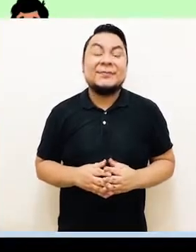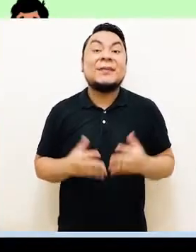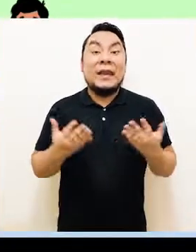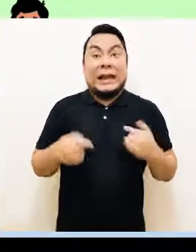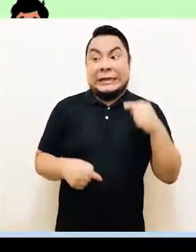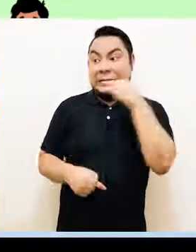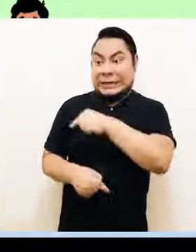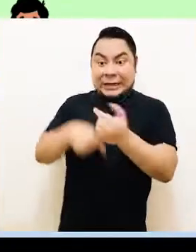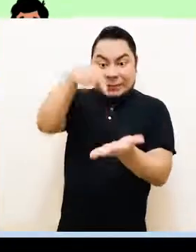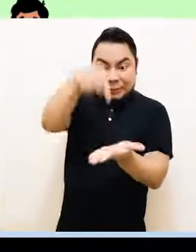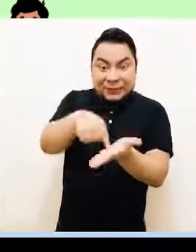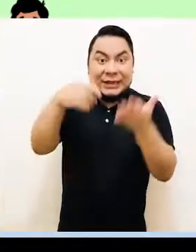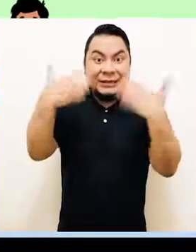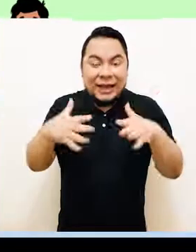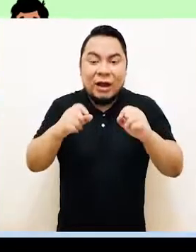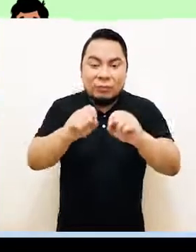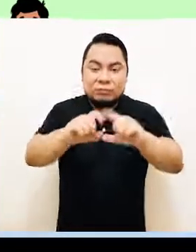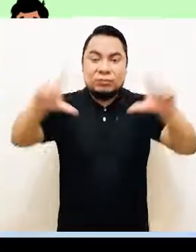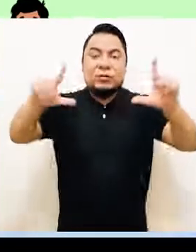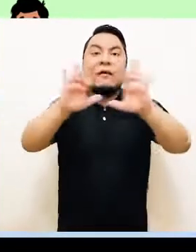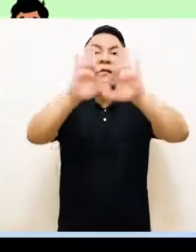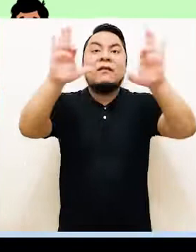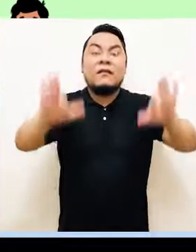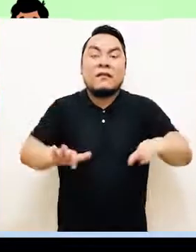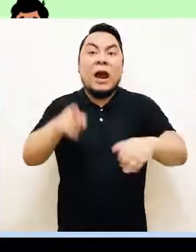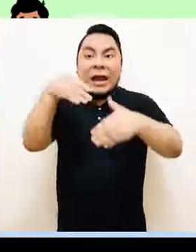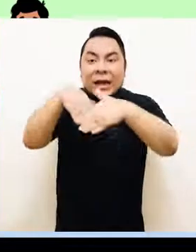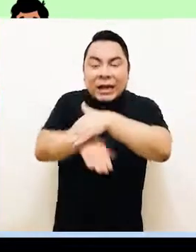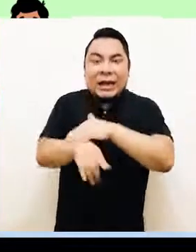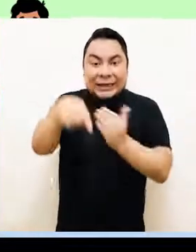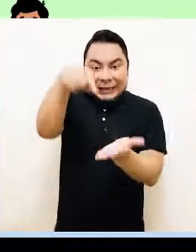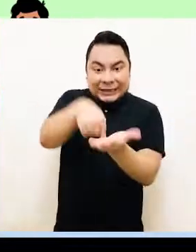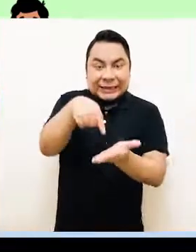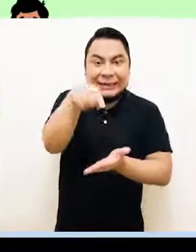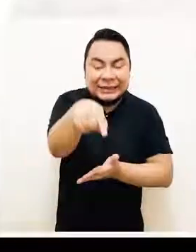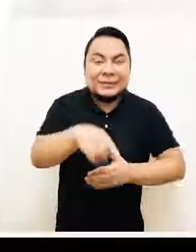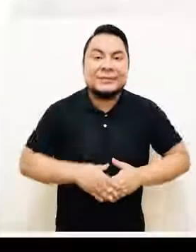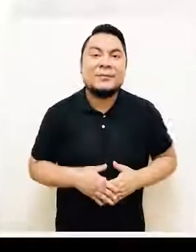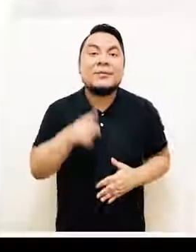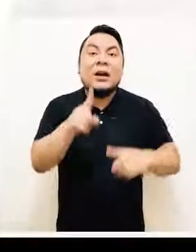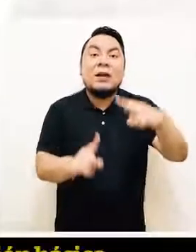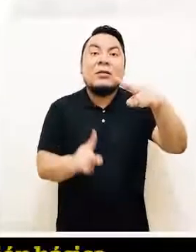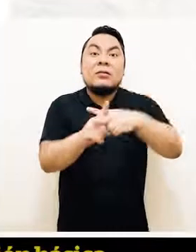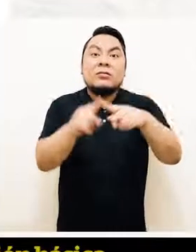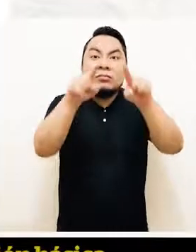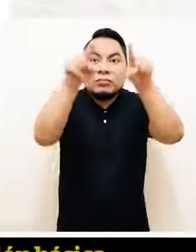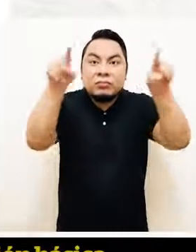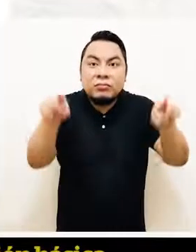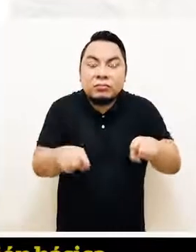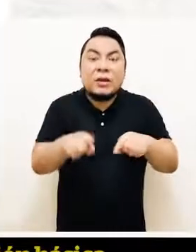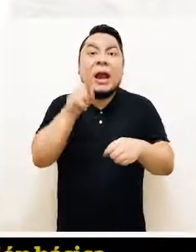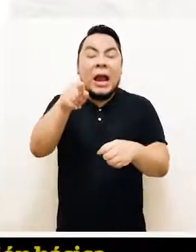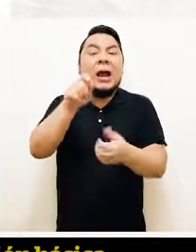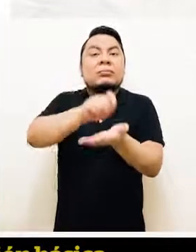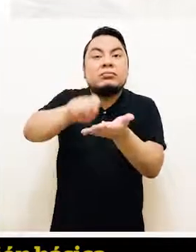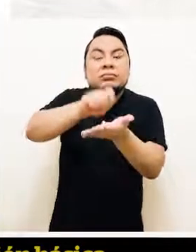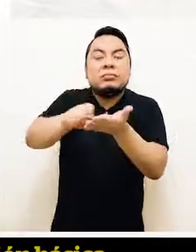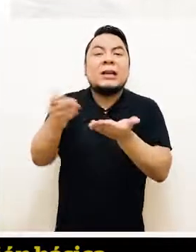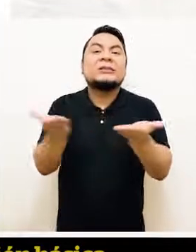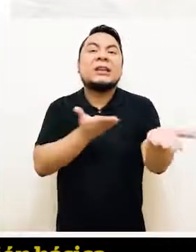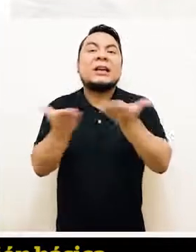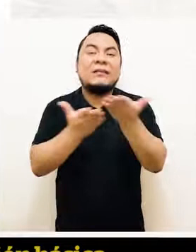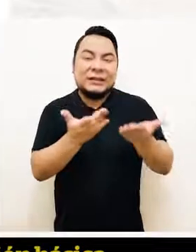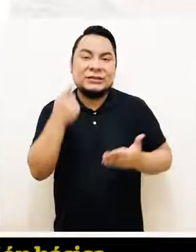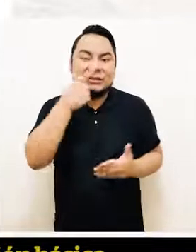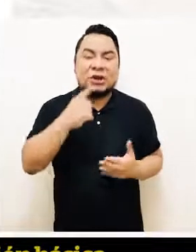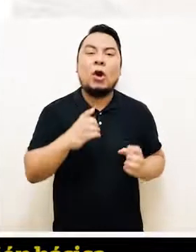Ahí encontrarás el formulario de preinscripción y haz clic aquí. Aquí aparecerá el formulario de preinscripción a servicios